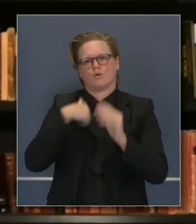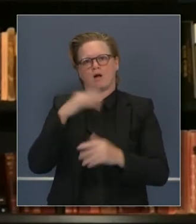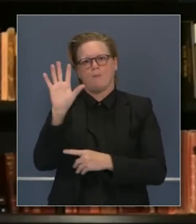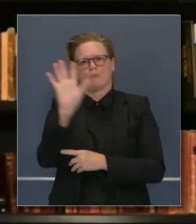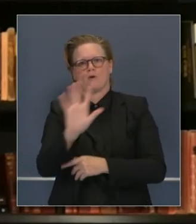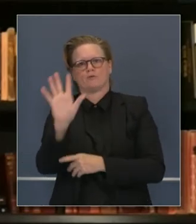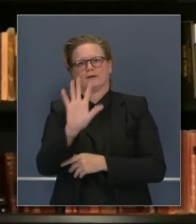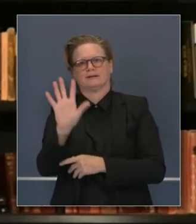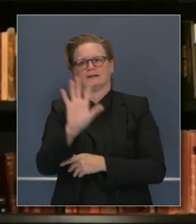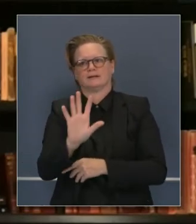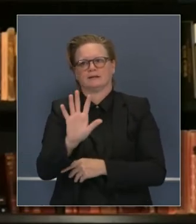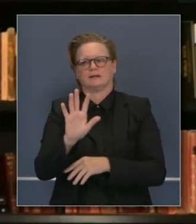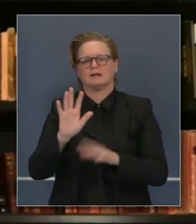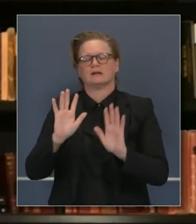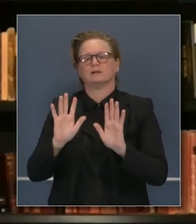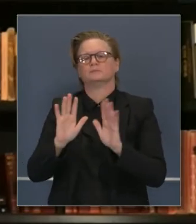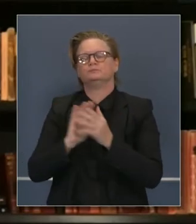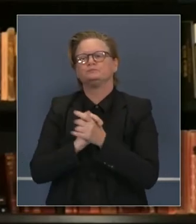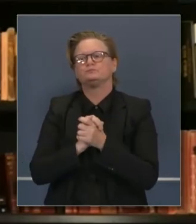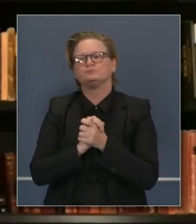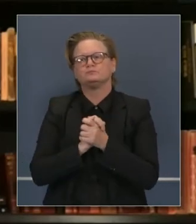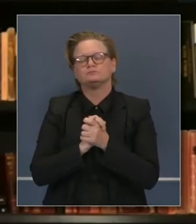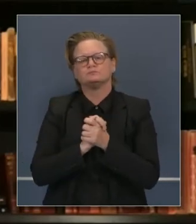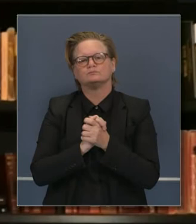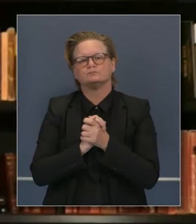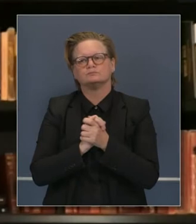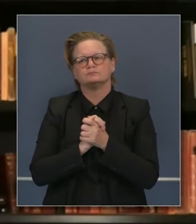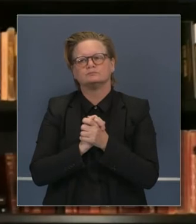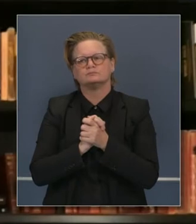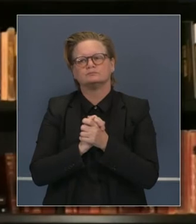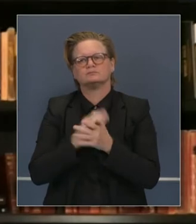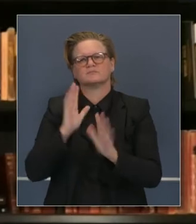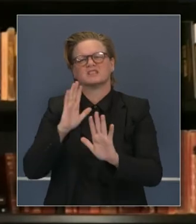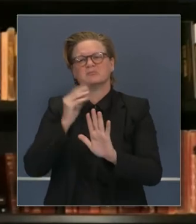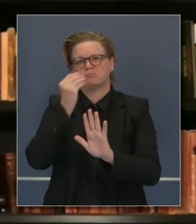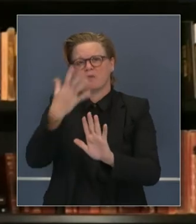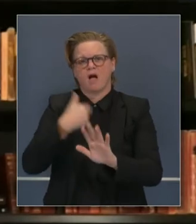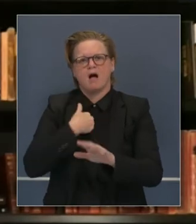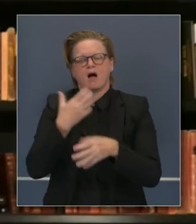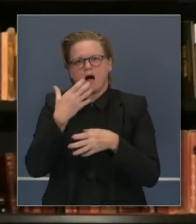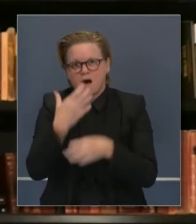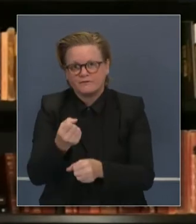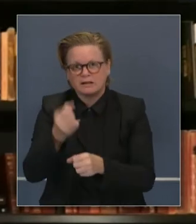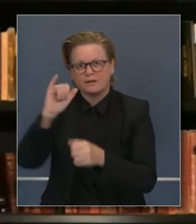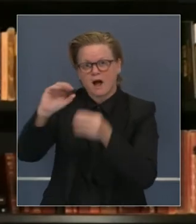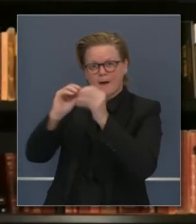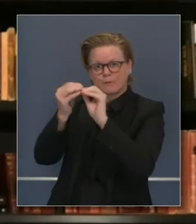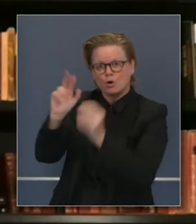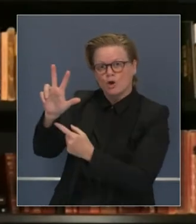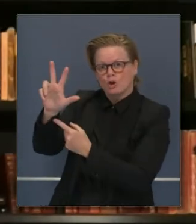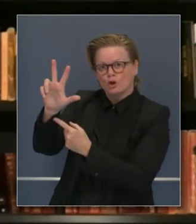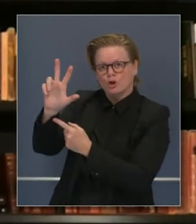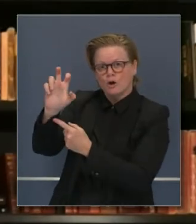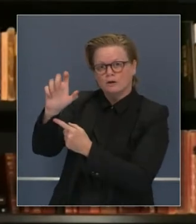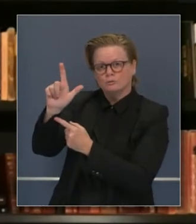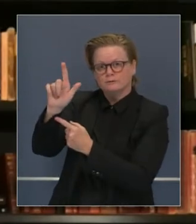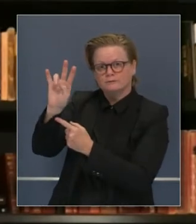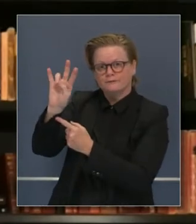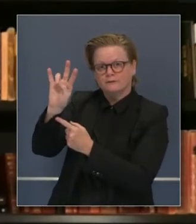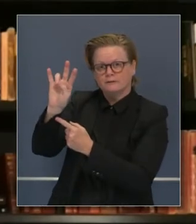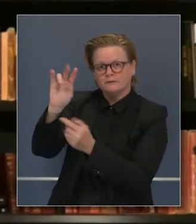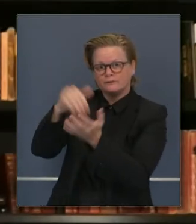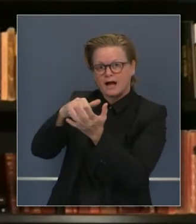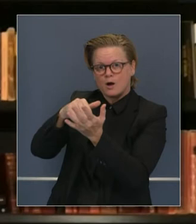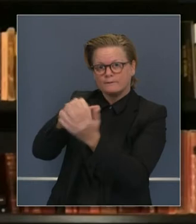propósitos de planificación. Pero habiendo dicho esto, tengo confianza absoluta en las 327 mil dosis